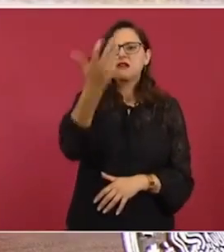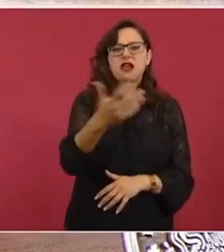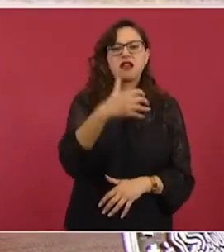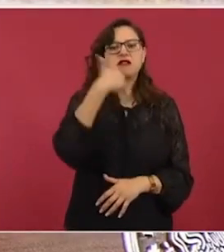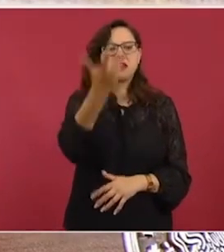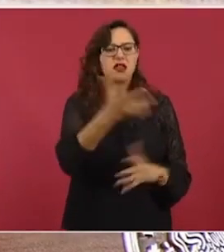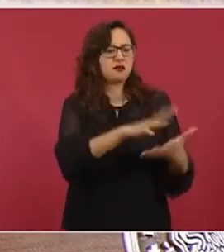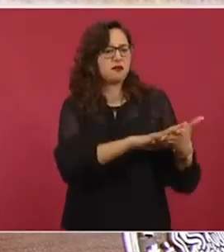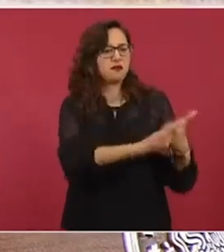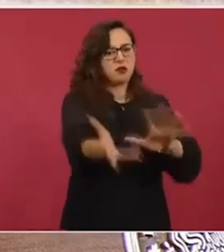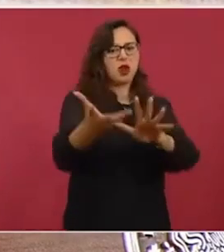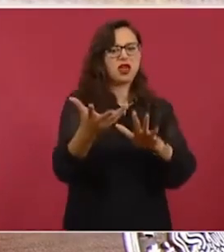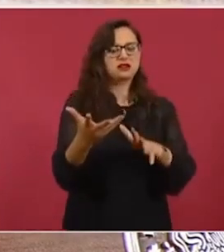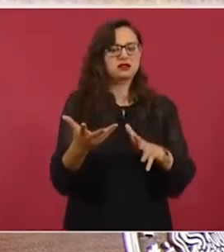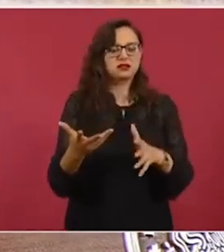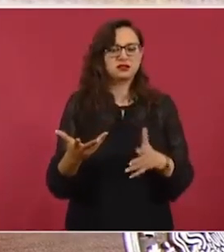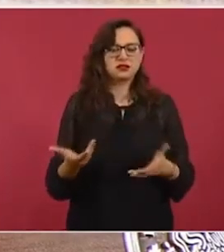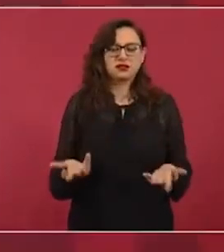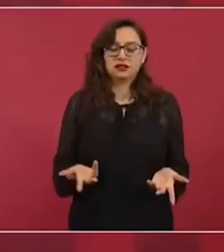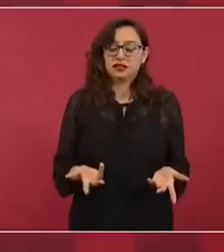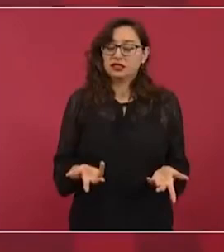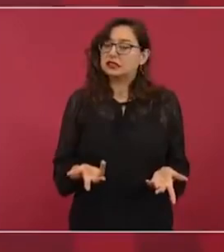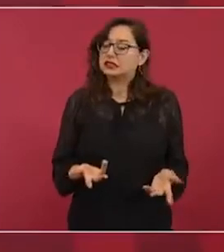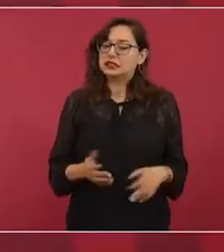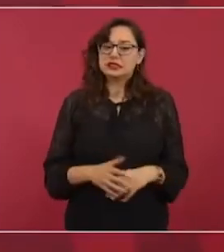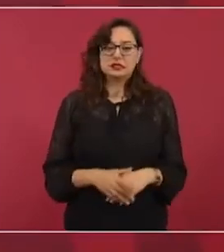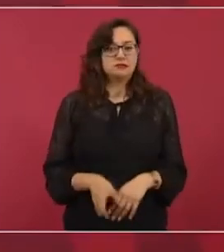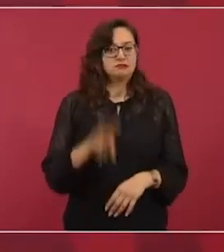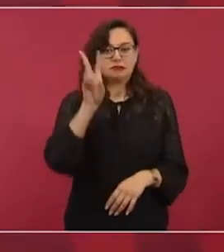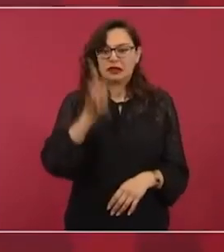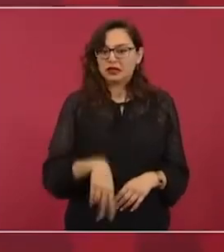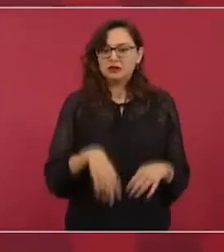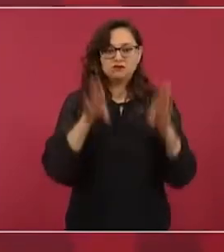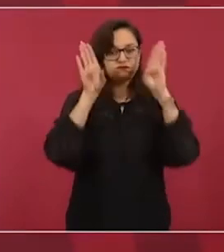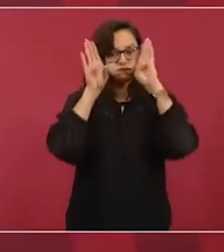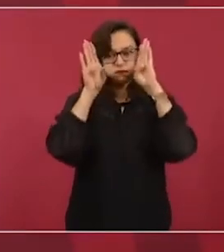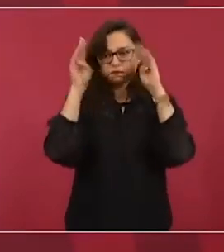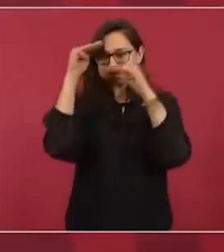Esa es su concepción, es